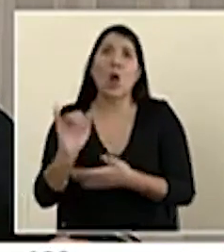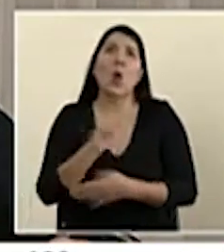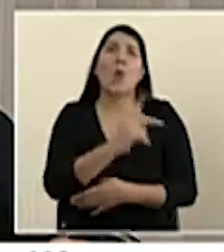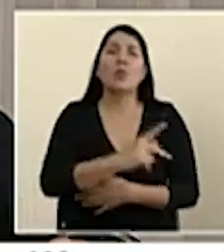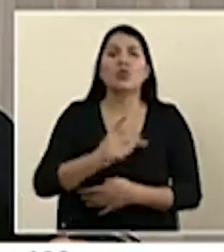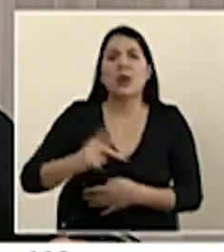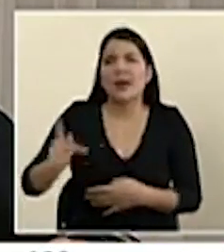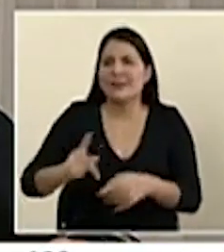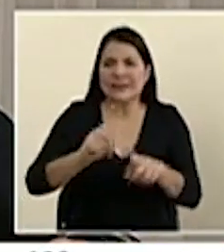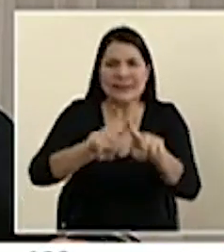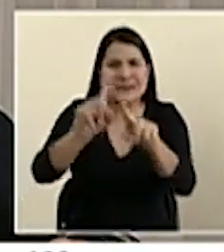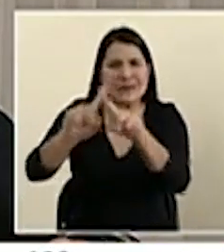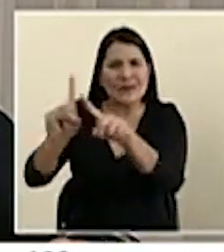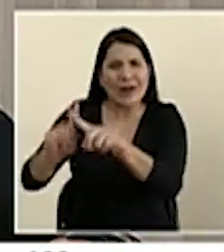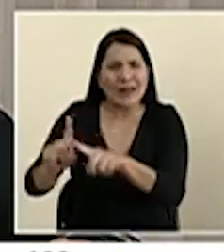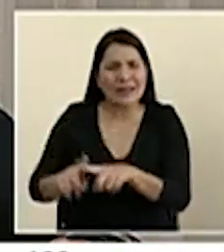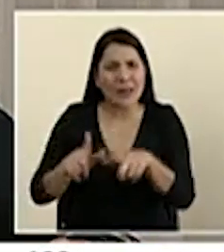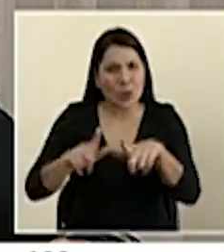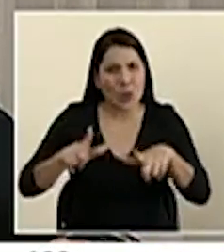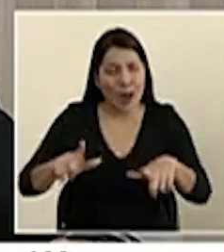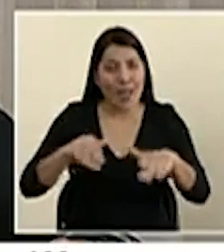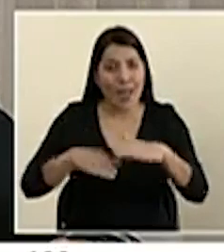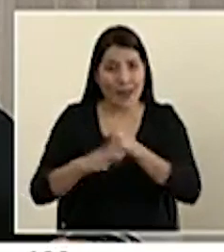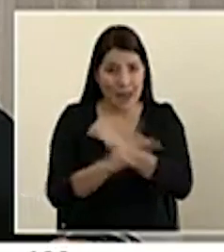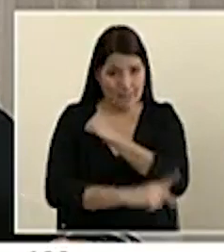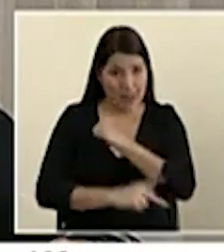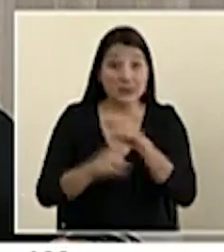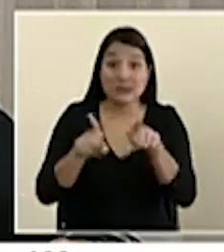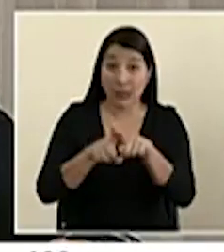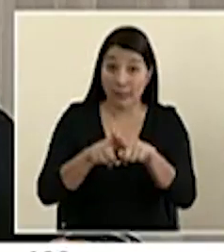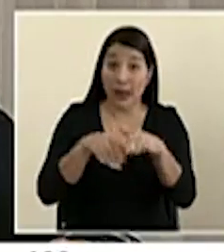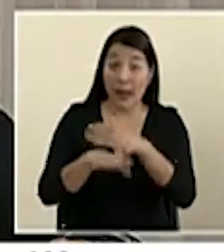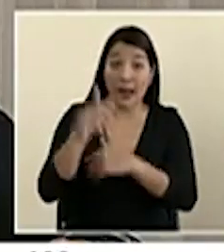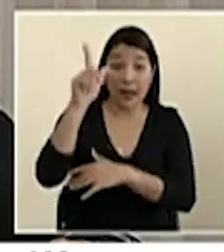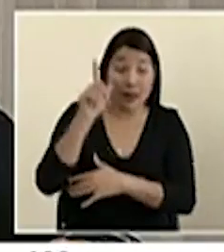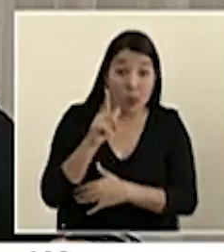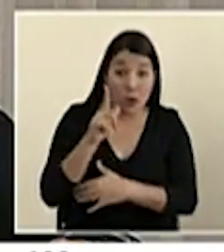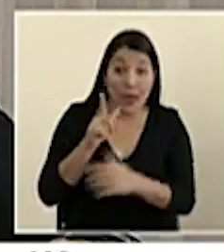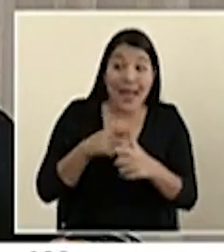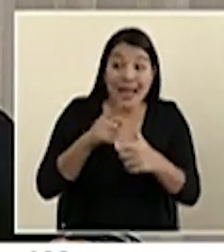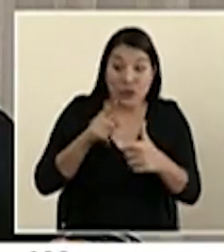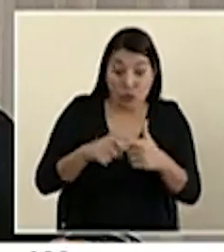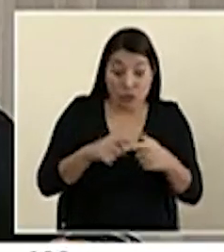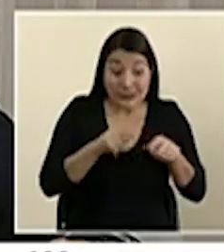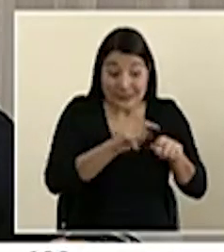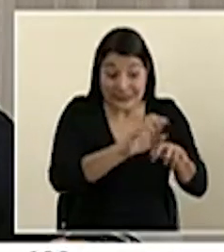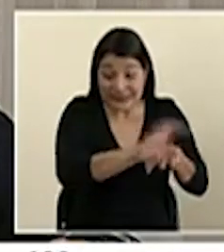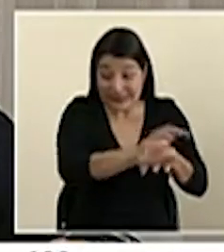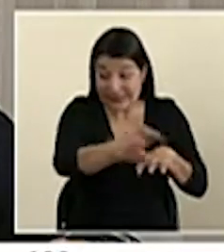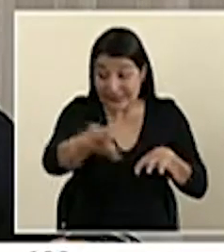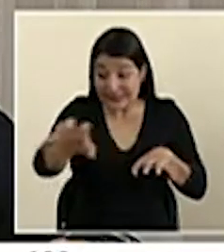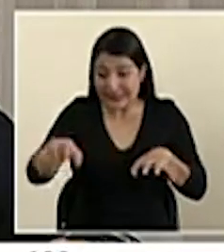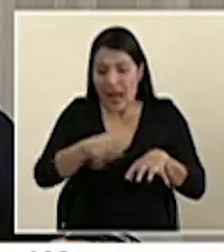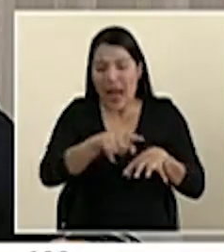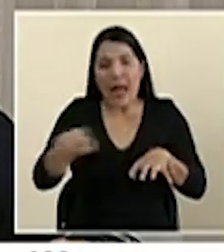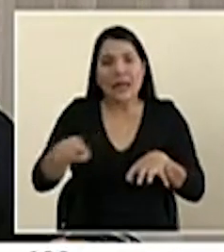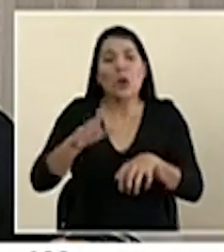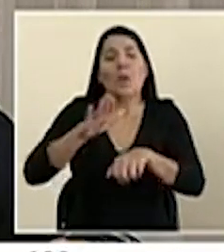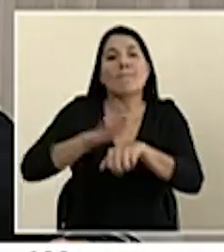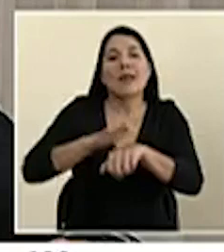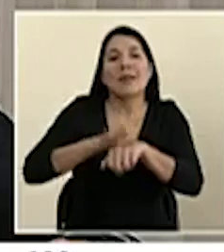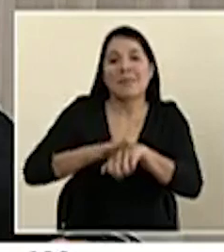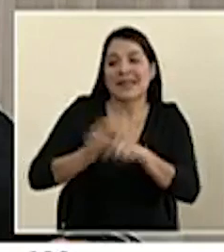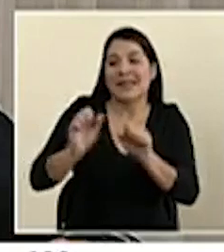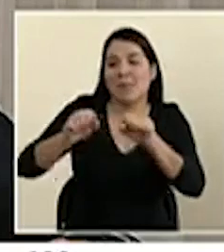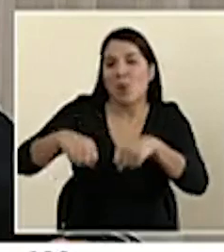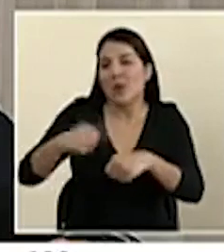Arenas, en diferentes zonas del país, en Limón. Y eso también nos permite saber qué virus están circulando. En el momento que tengamos un aumento